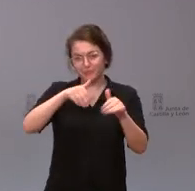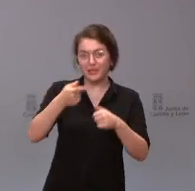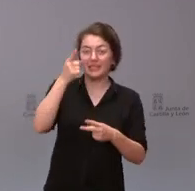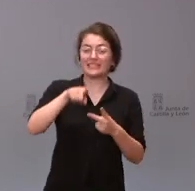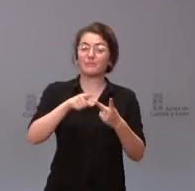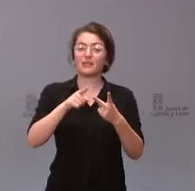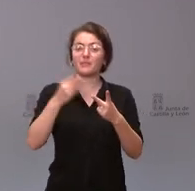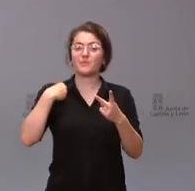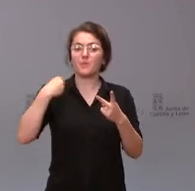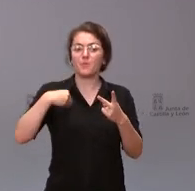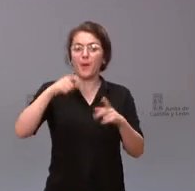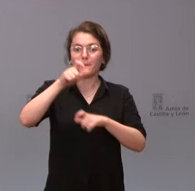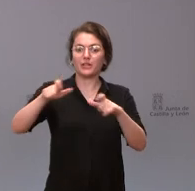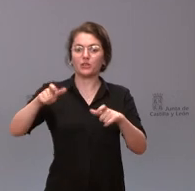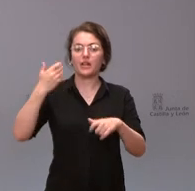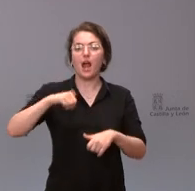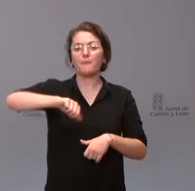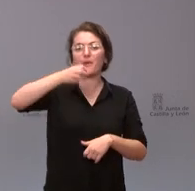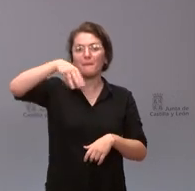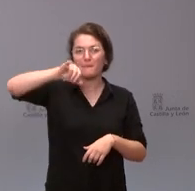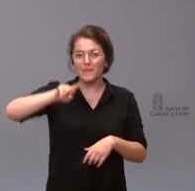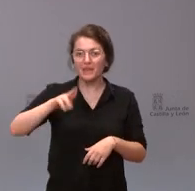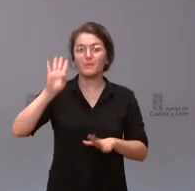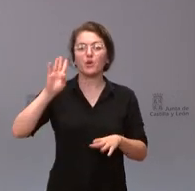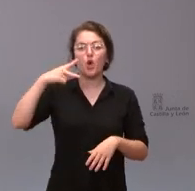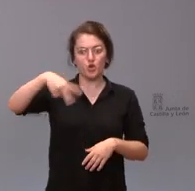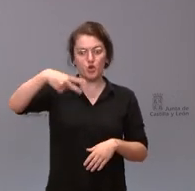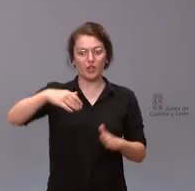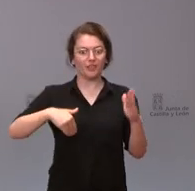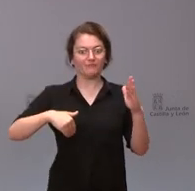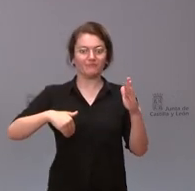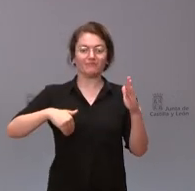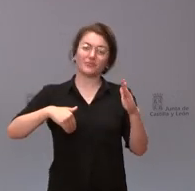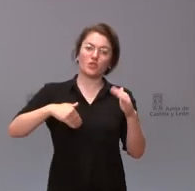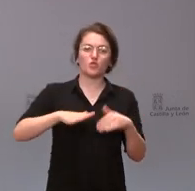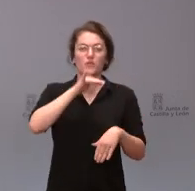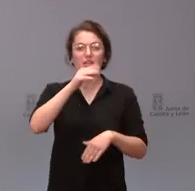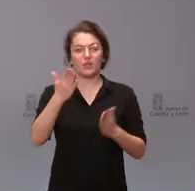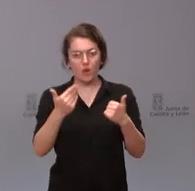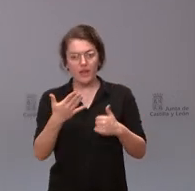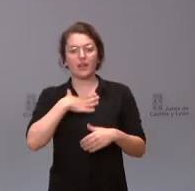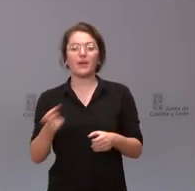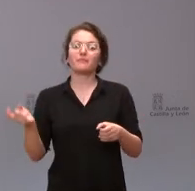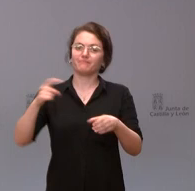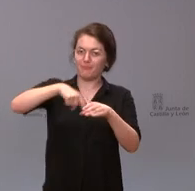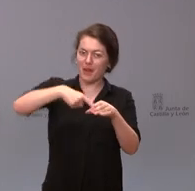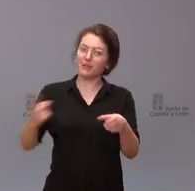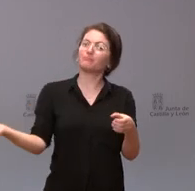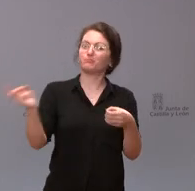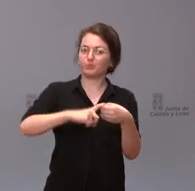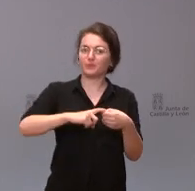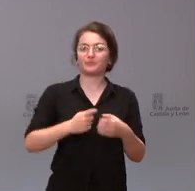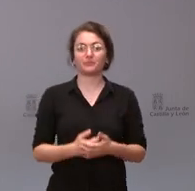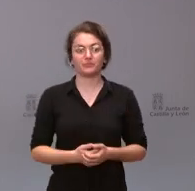aprobado el MIR pero que no habían alcanzado la nota de corte también pudieran adoptar alguna de estas plazas sobrantes se nos hizo